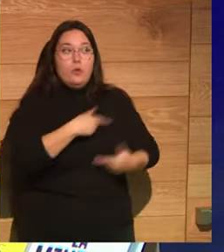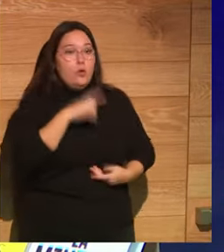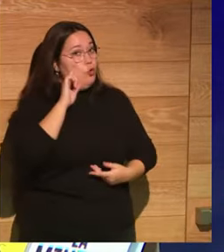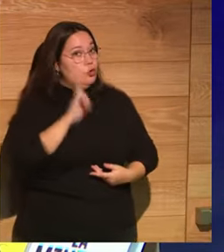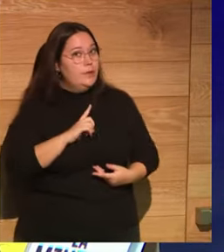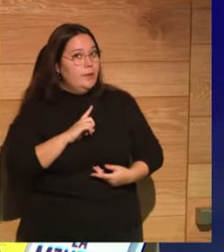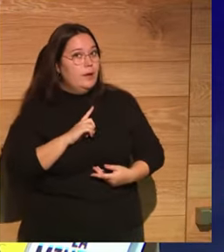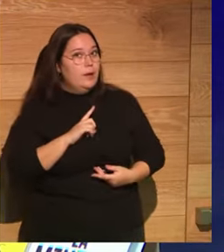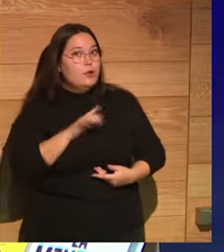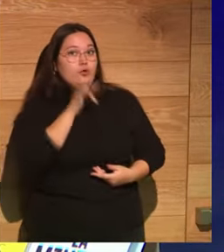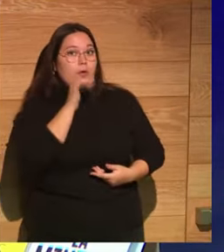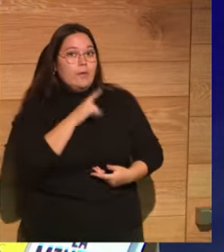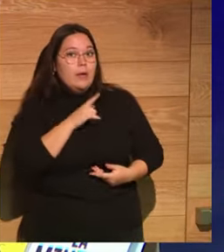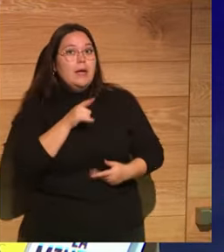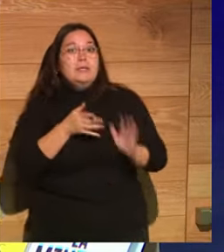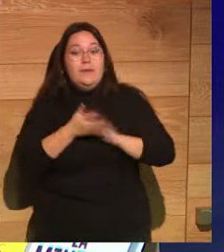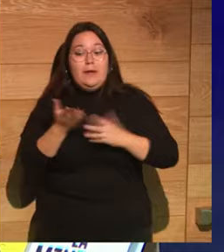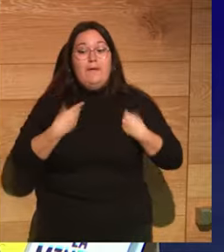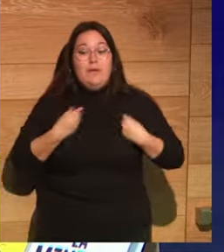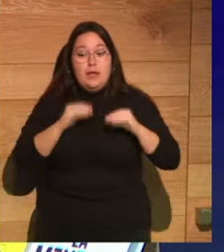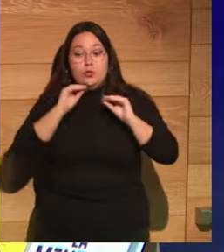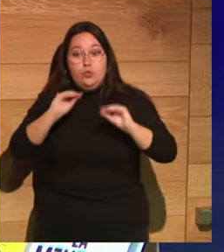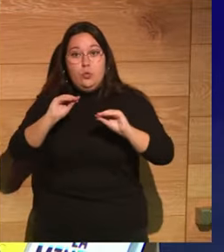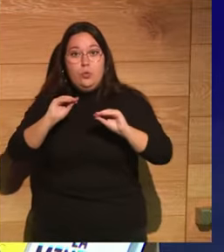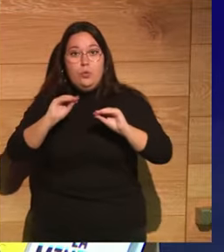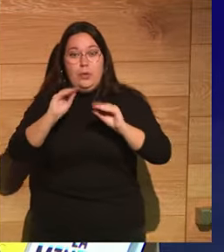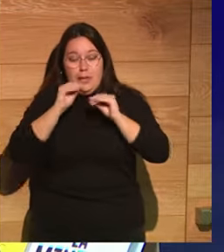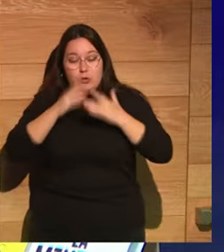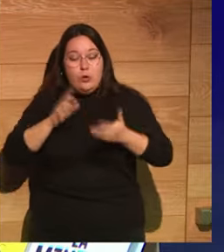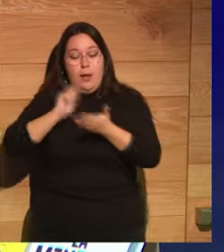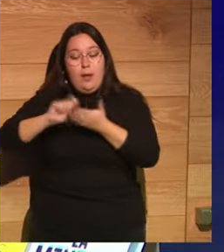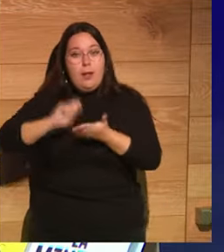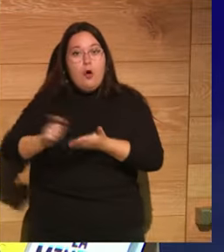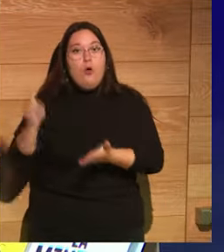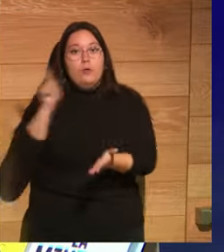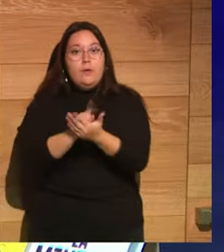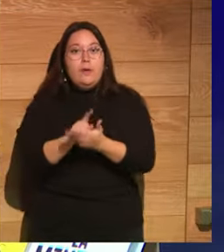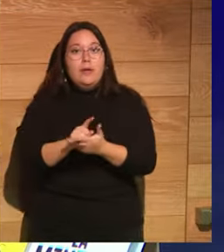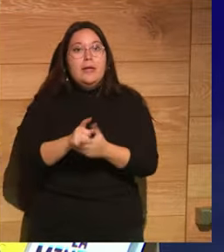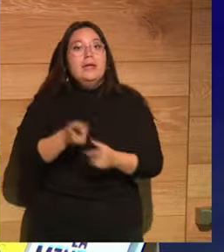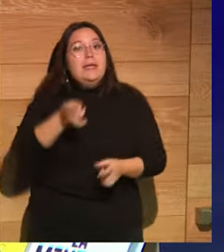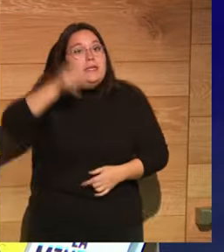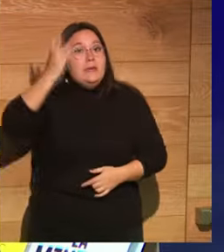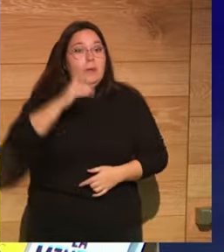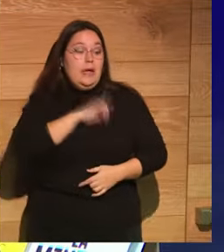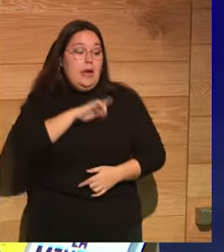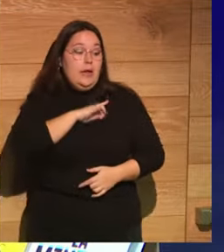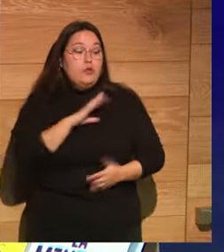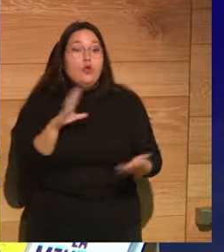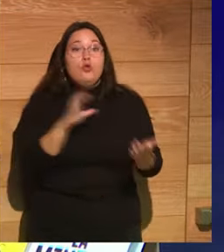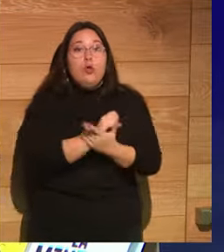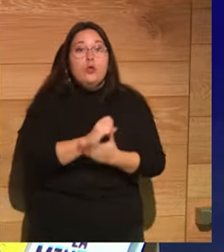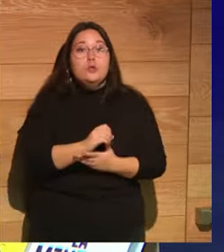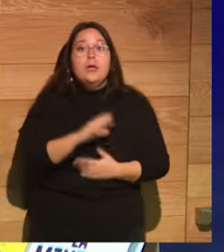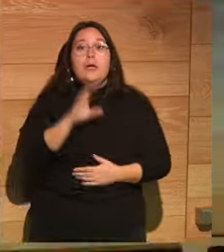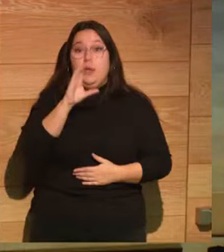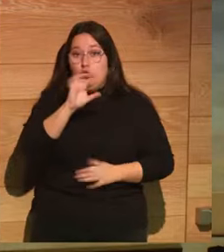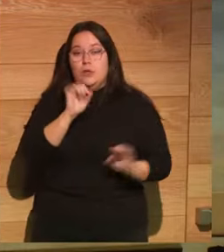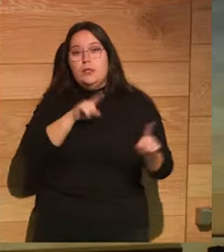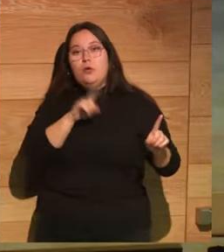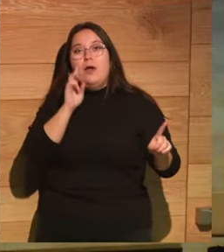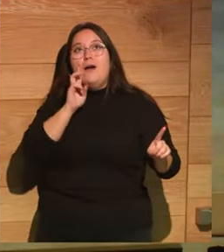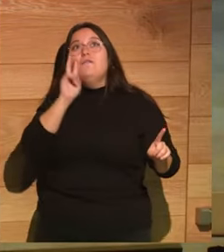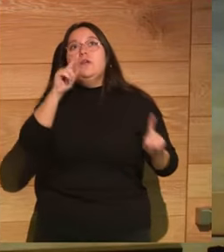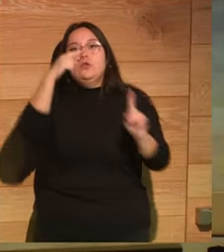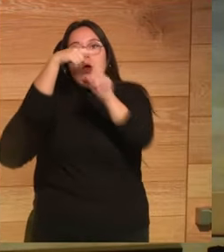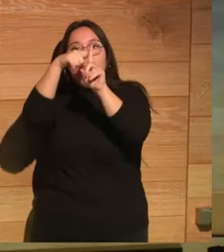lo sabía todavía reescriben su propia historia y se inventan que todo el ejército de Constantino ha visto el signo de la cruz